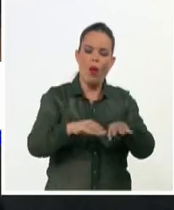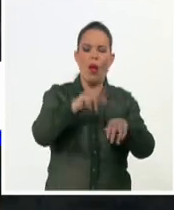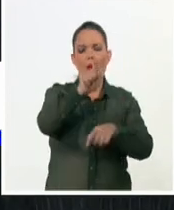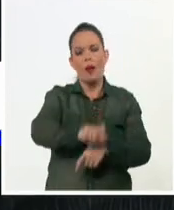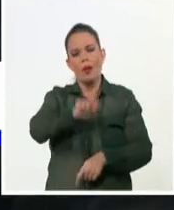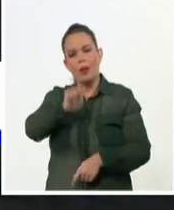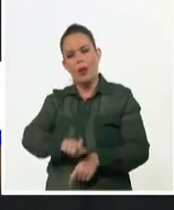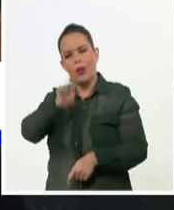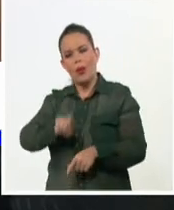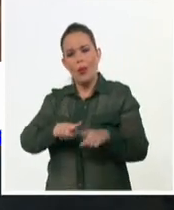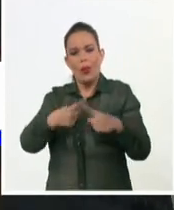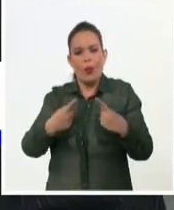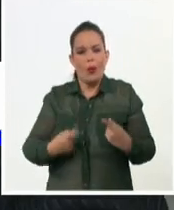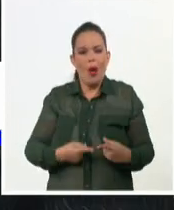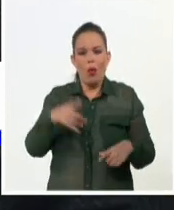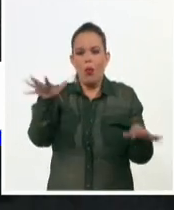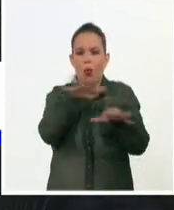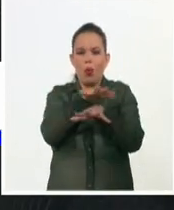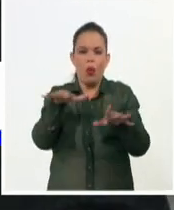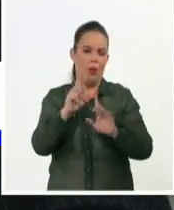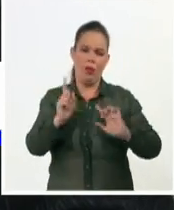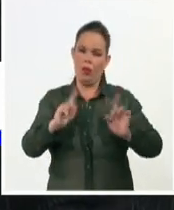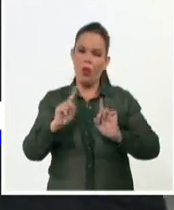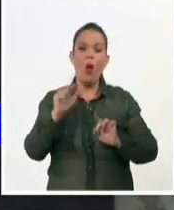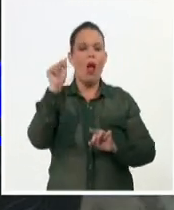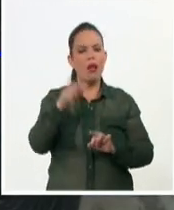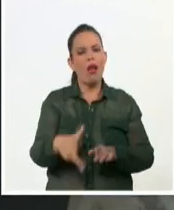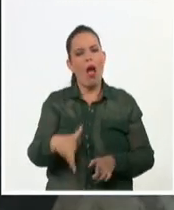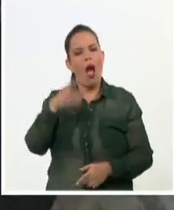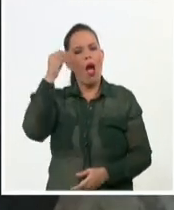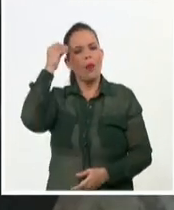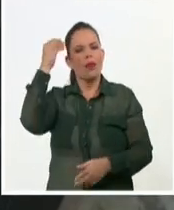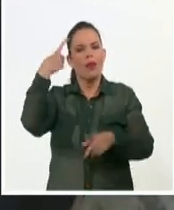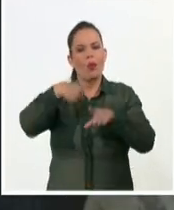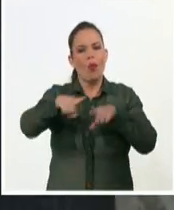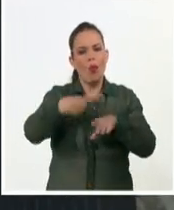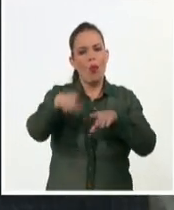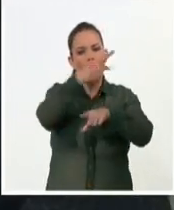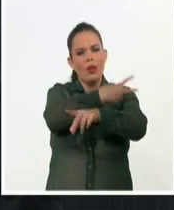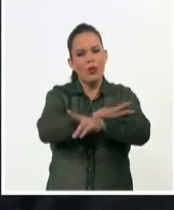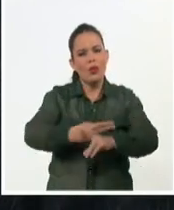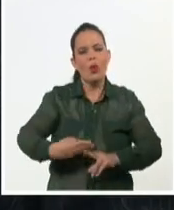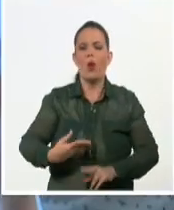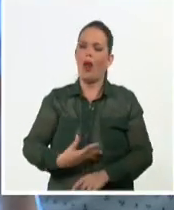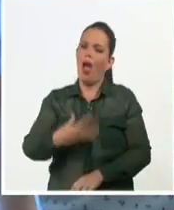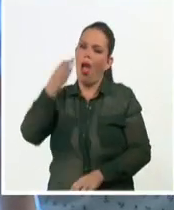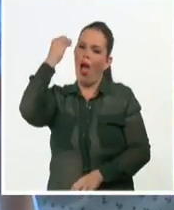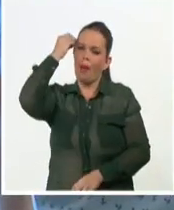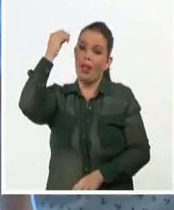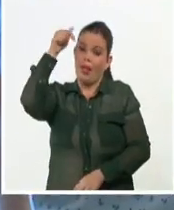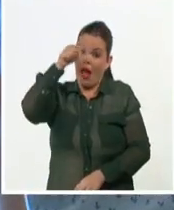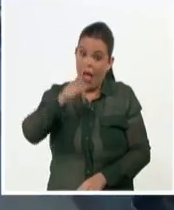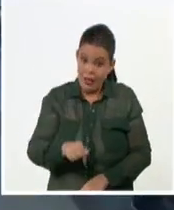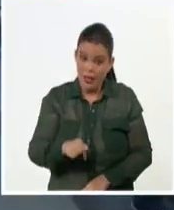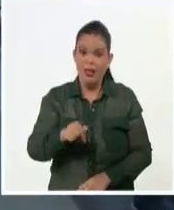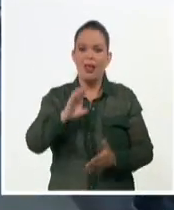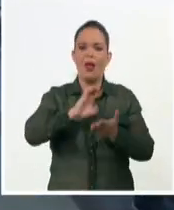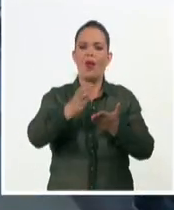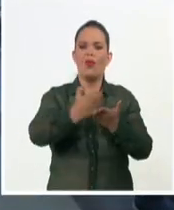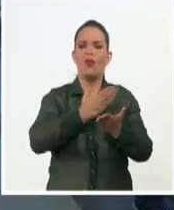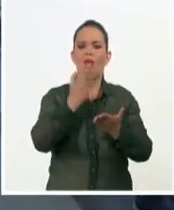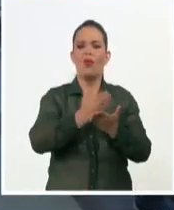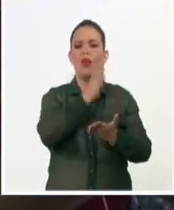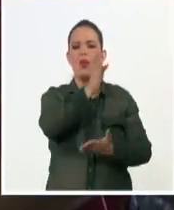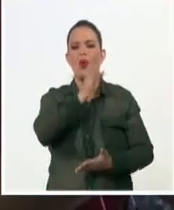lugares del conocimiento, de la gestión patrimonial y la asamblea mediante esta biblioteca también honra en esta